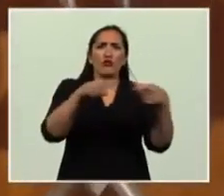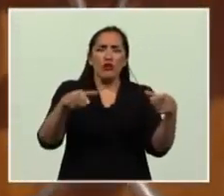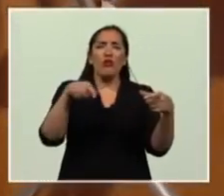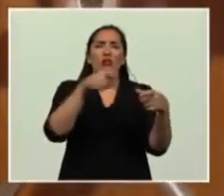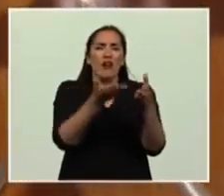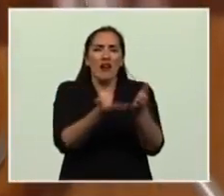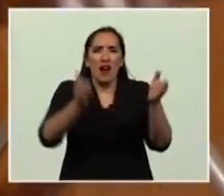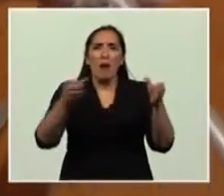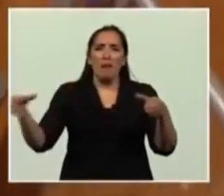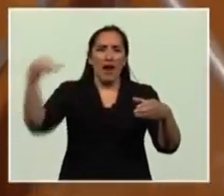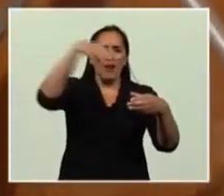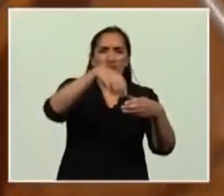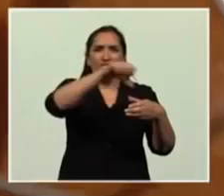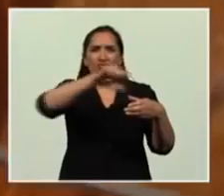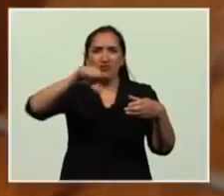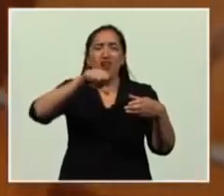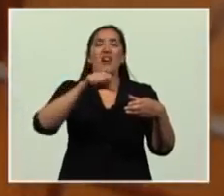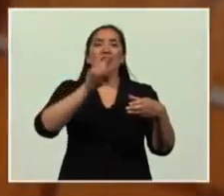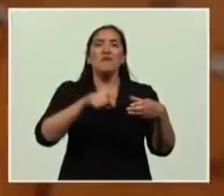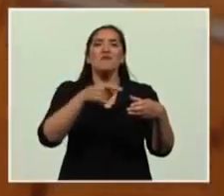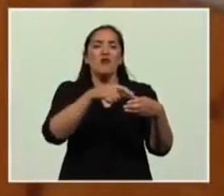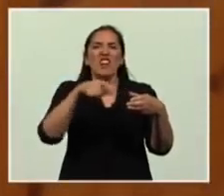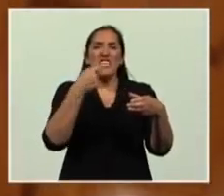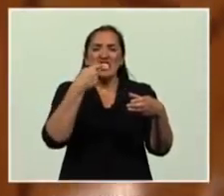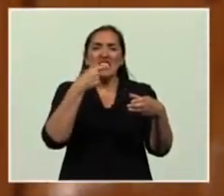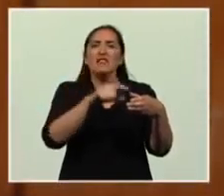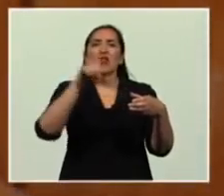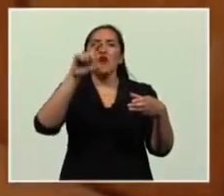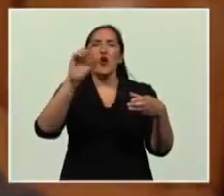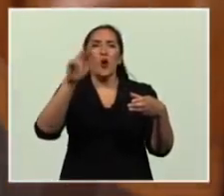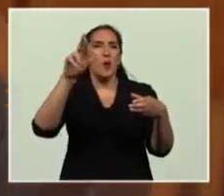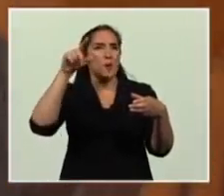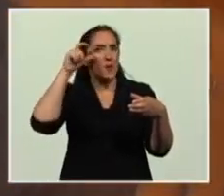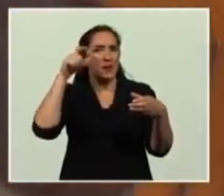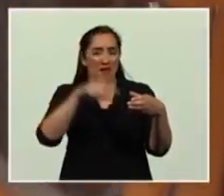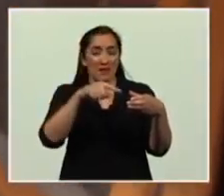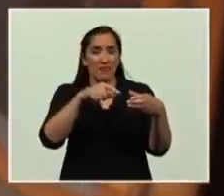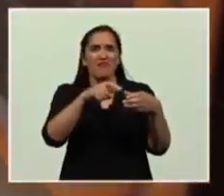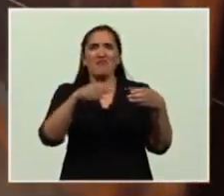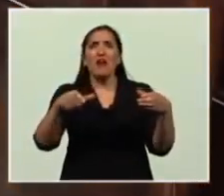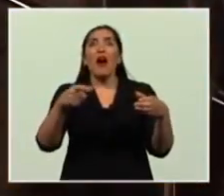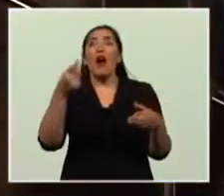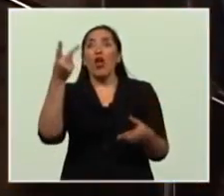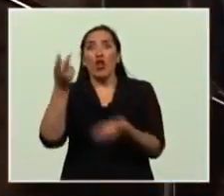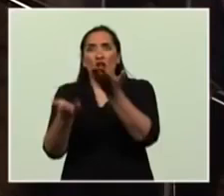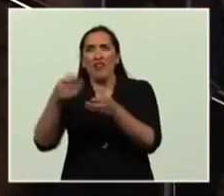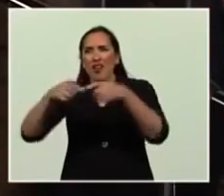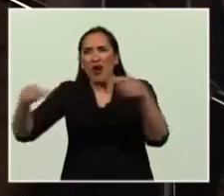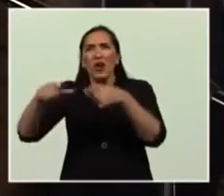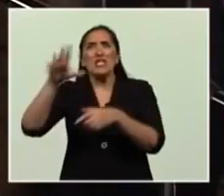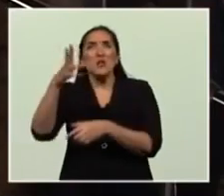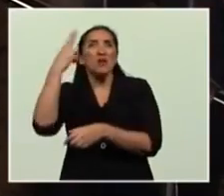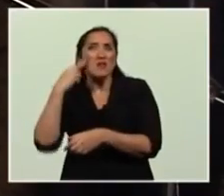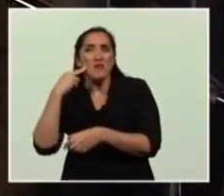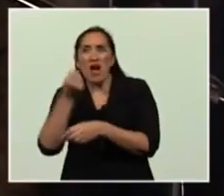trabajó para hacer esos 59 lingotes. ¿Sabe lo que son esos 59 lingotes de 2 kilos de